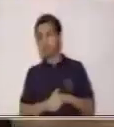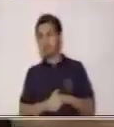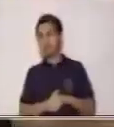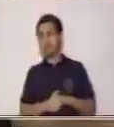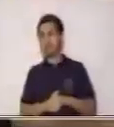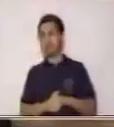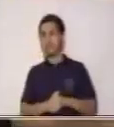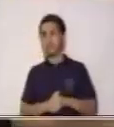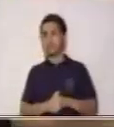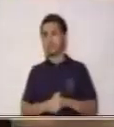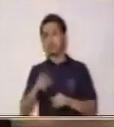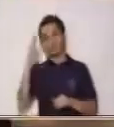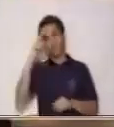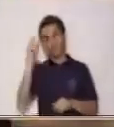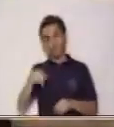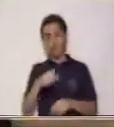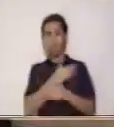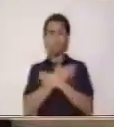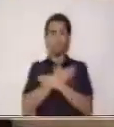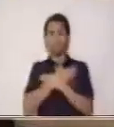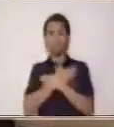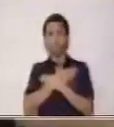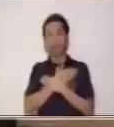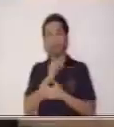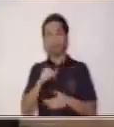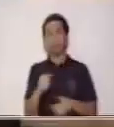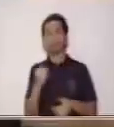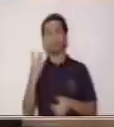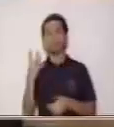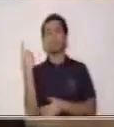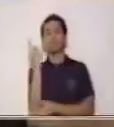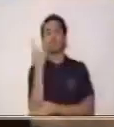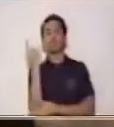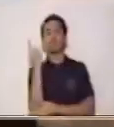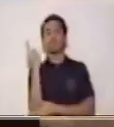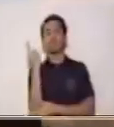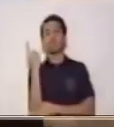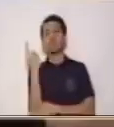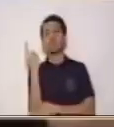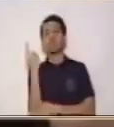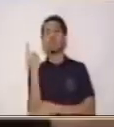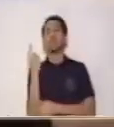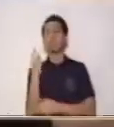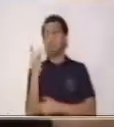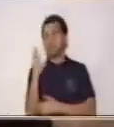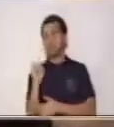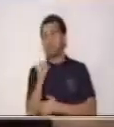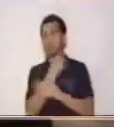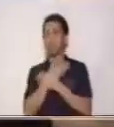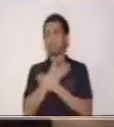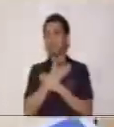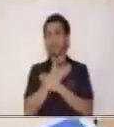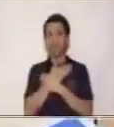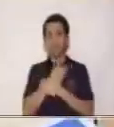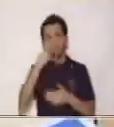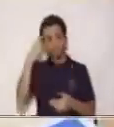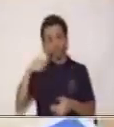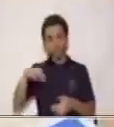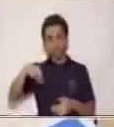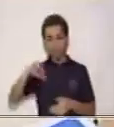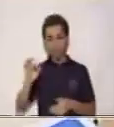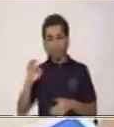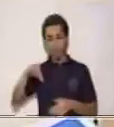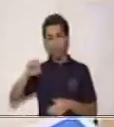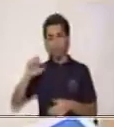Recuerda que en este mes de mayo tenemos fechas importantes que recordar. El 30 de mayo es el día del Popol Vuh